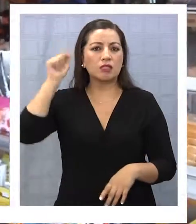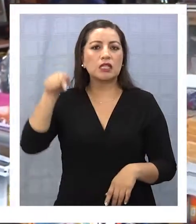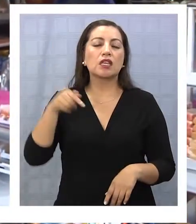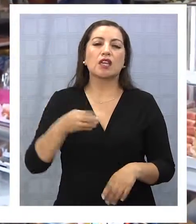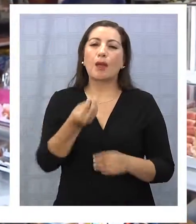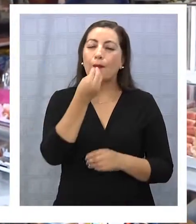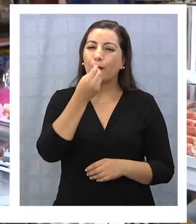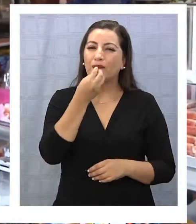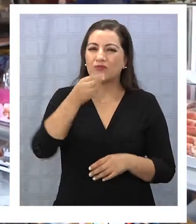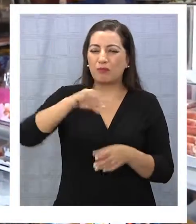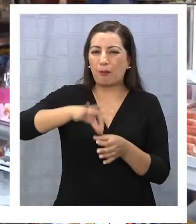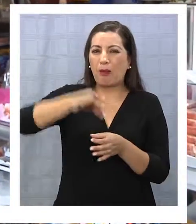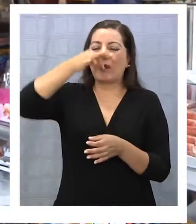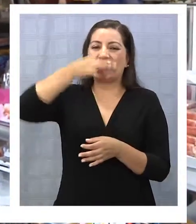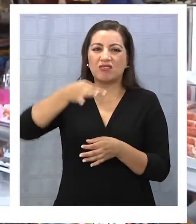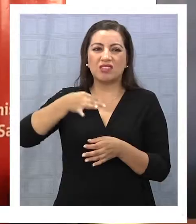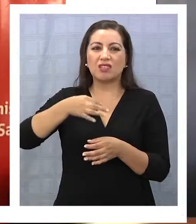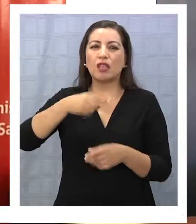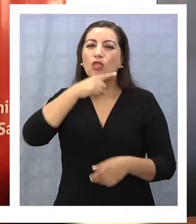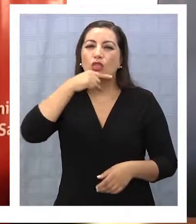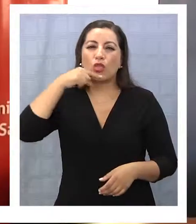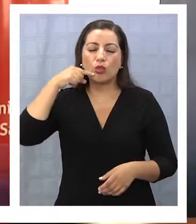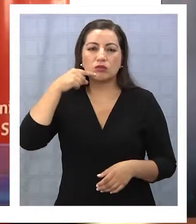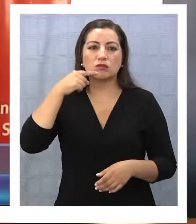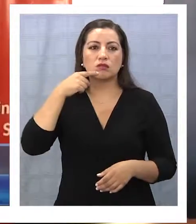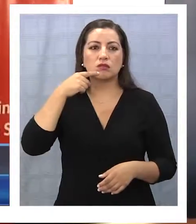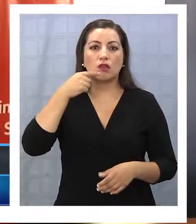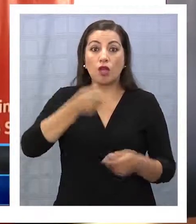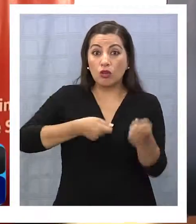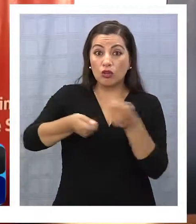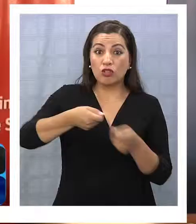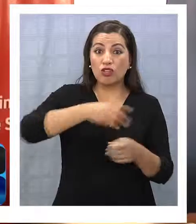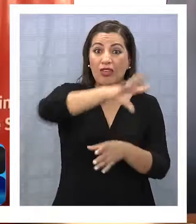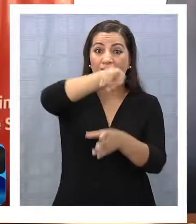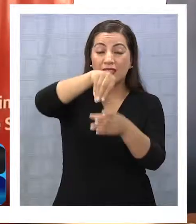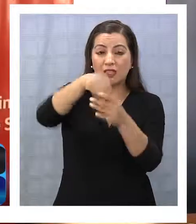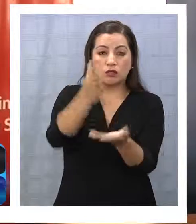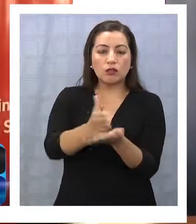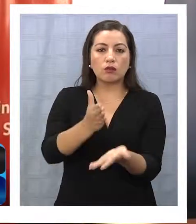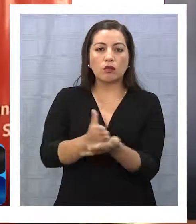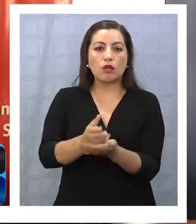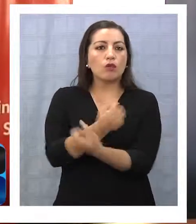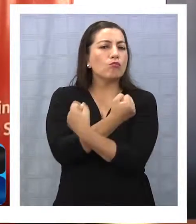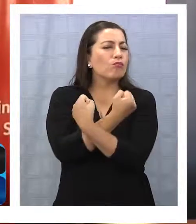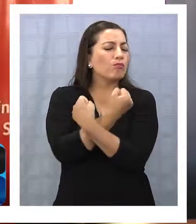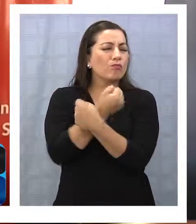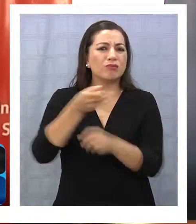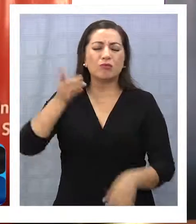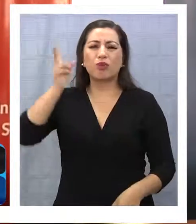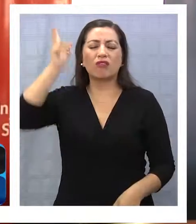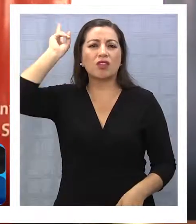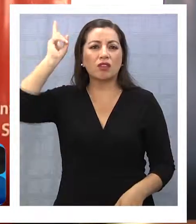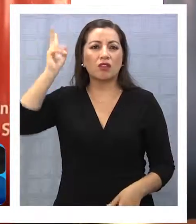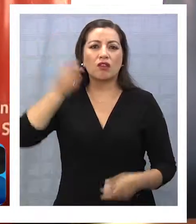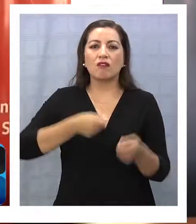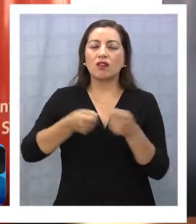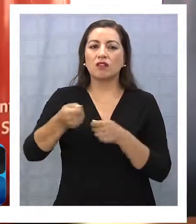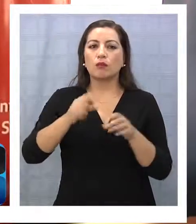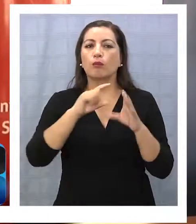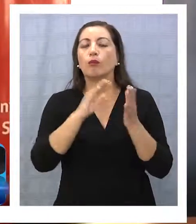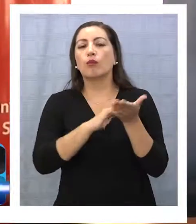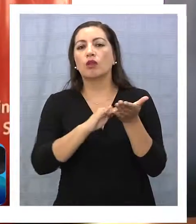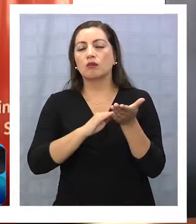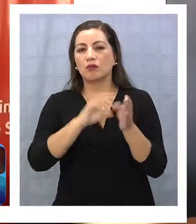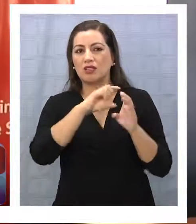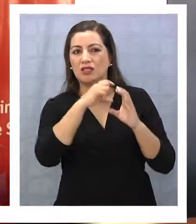Los kioscos al interior de los establecimientos educacionales, los kioscos no van a poder vender productos que tengan el logotipo